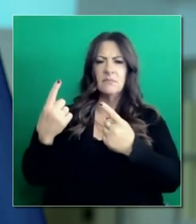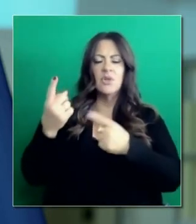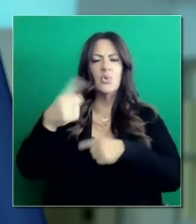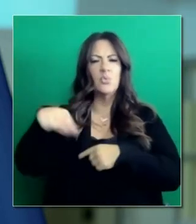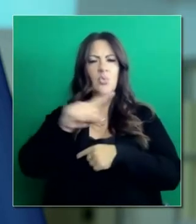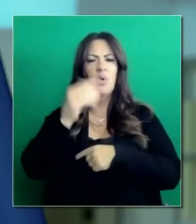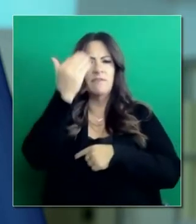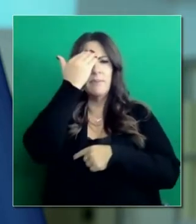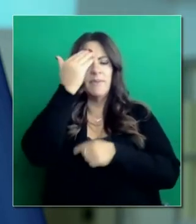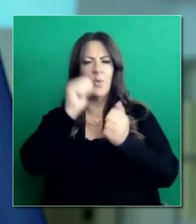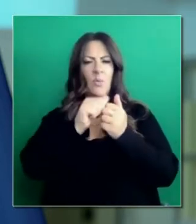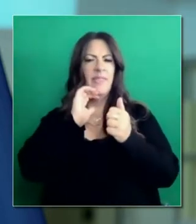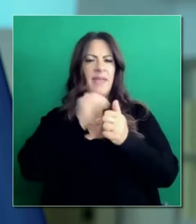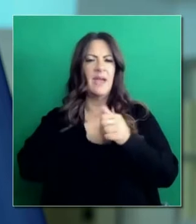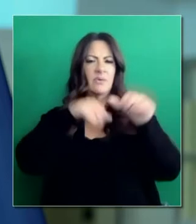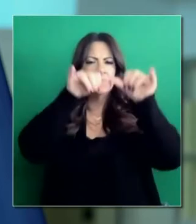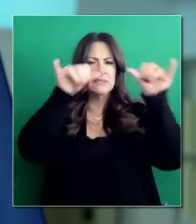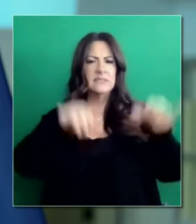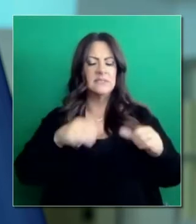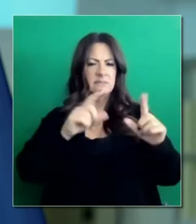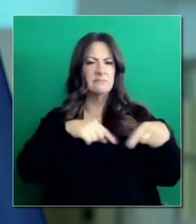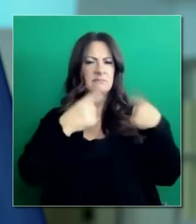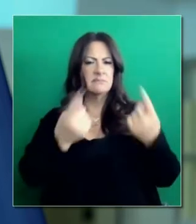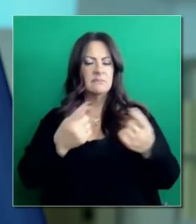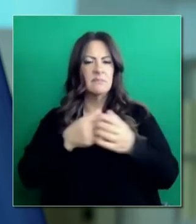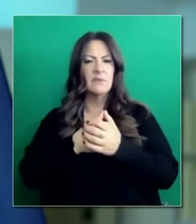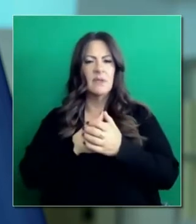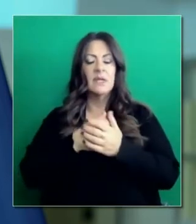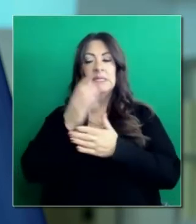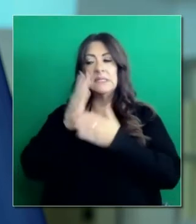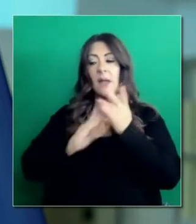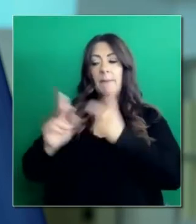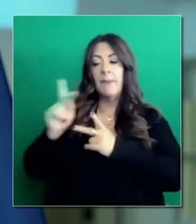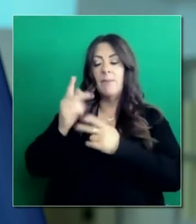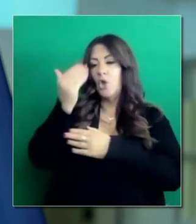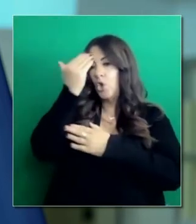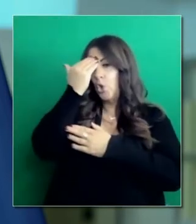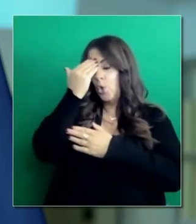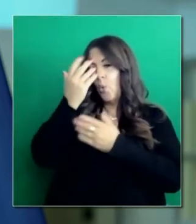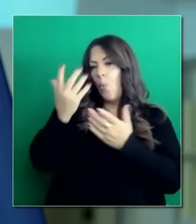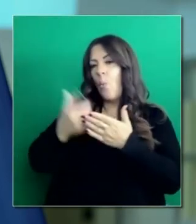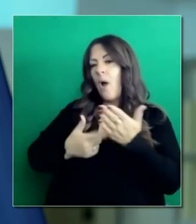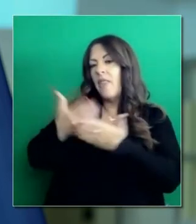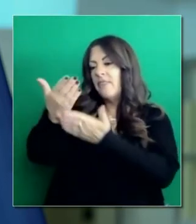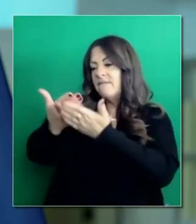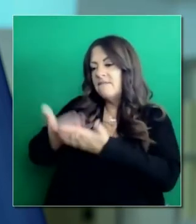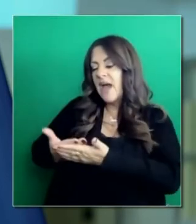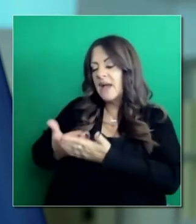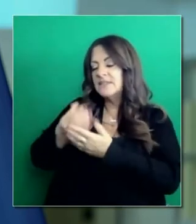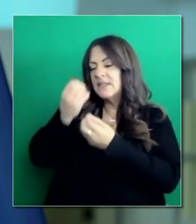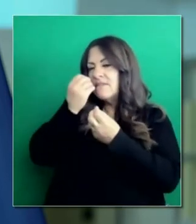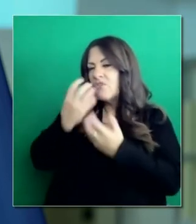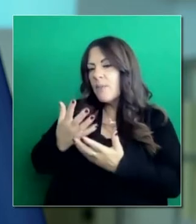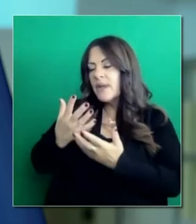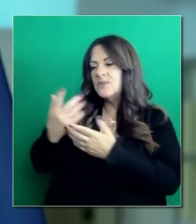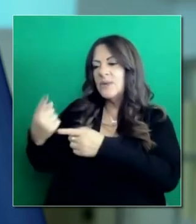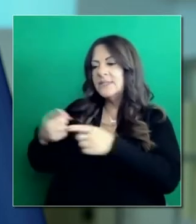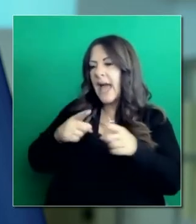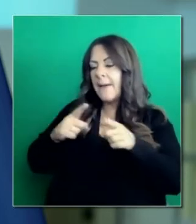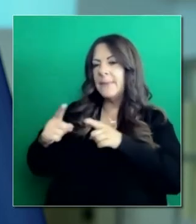familiarizada con esos datos. Así que mucha gente ya estaba al tanto de los hechos, otros muy directamente ya estaban